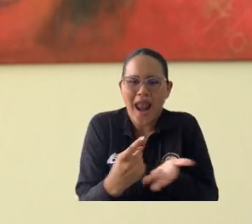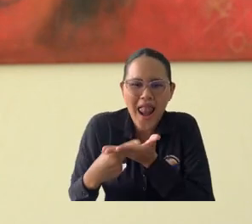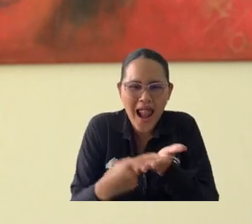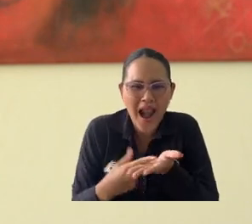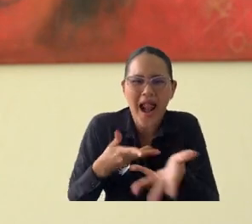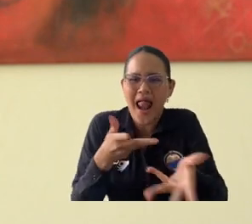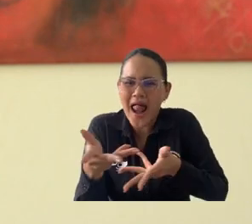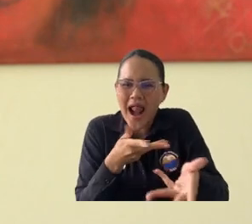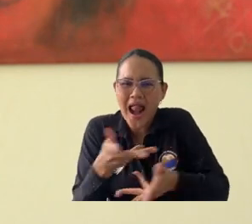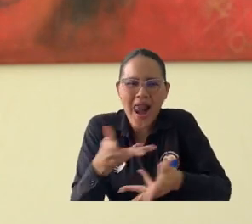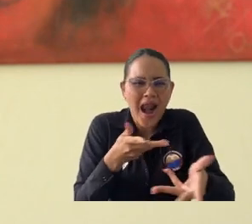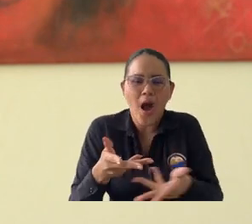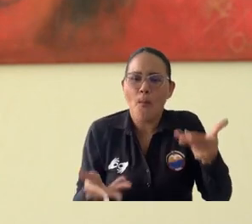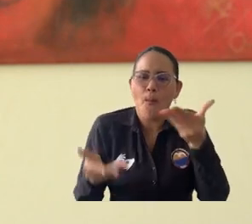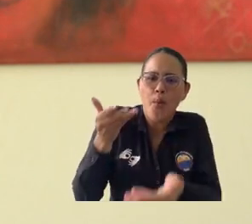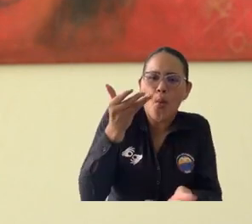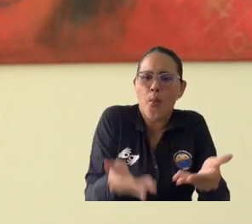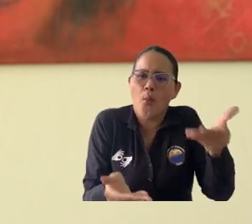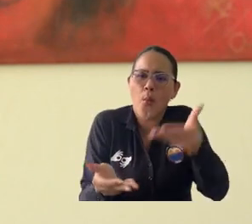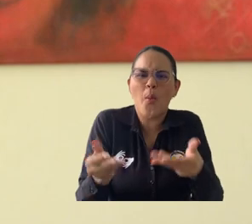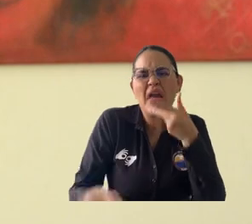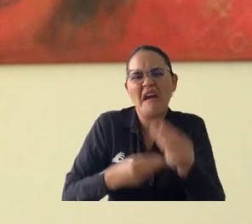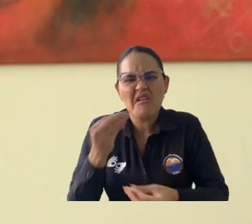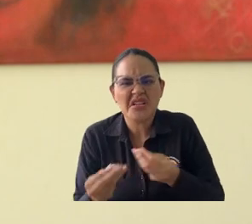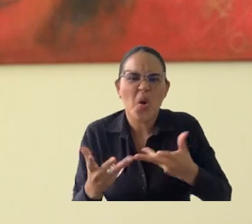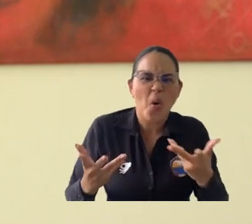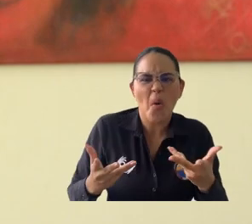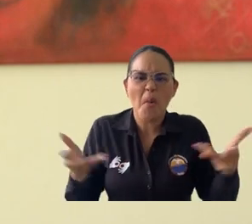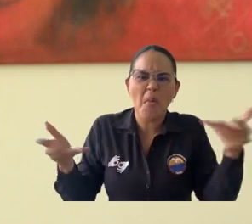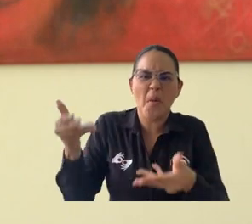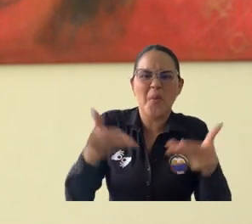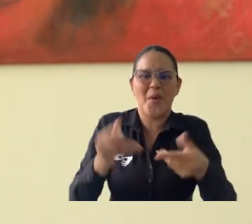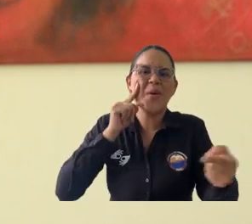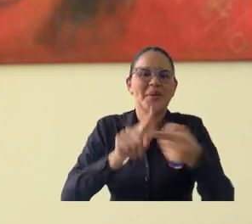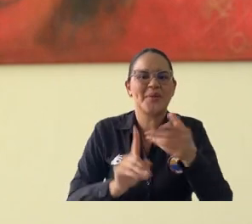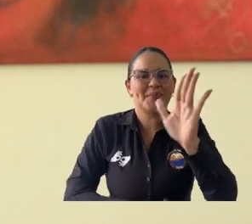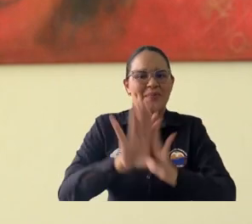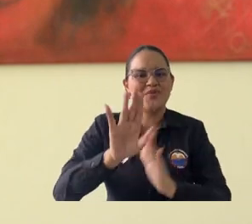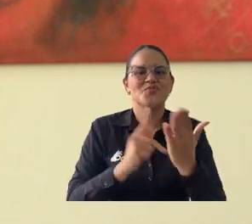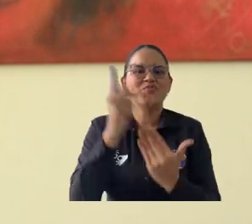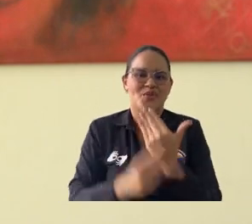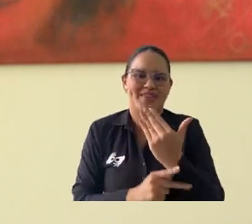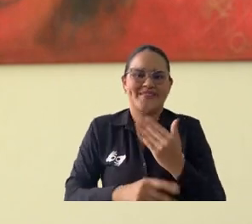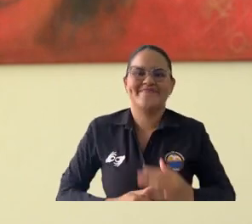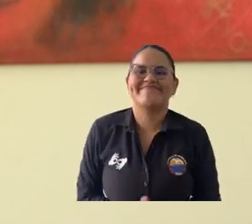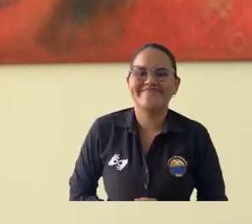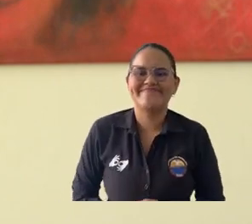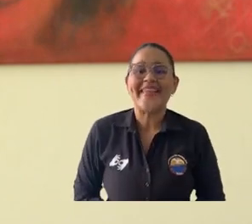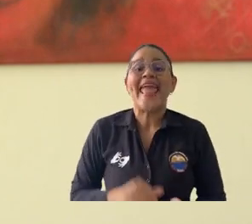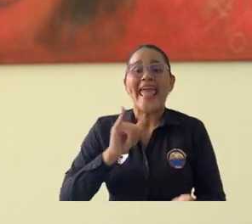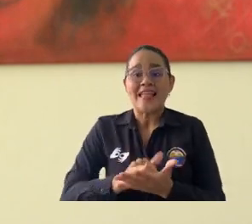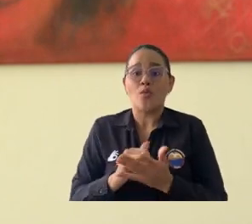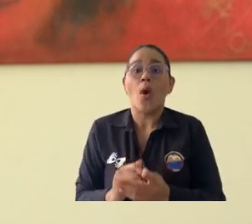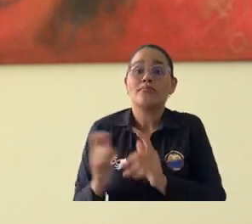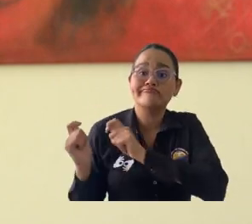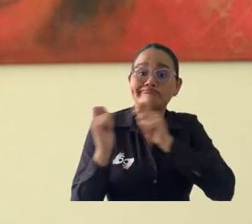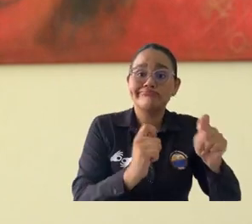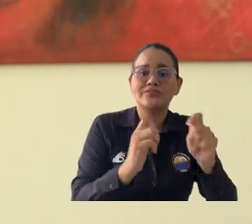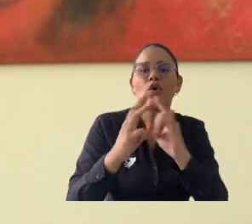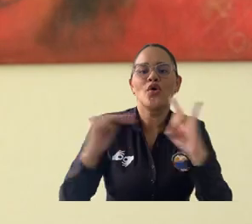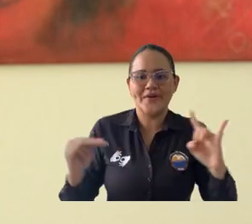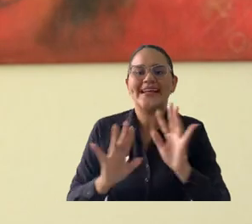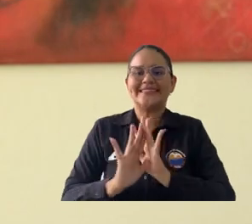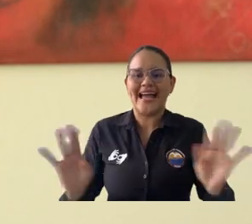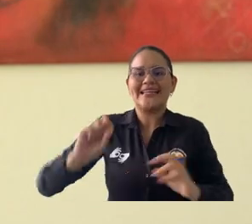institucionales, y esto lo hacemos cada vez que nos sentamos y promovemos todas las propuestas para que salgan